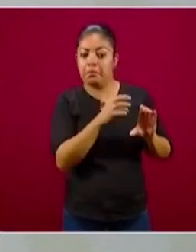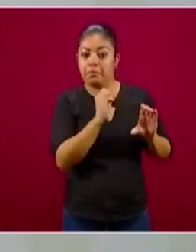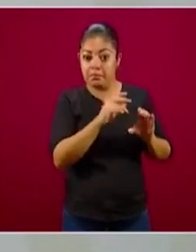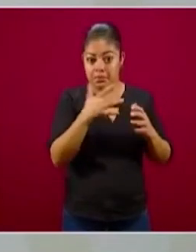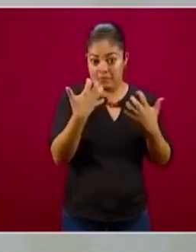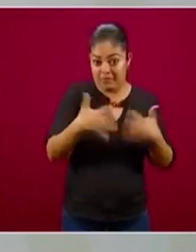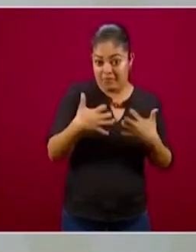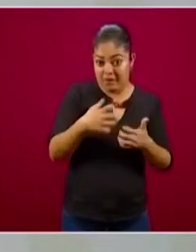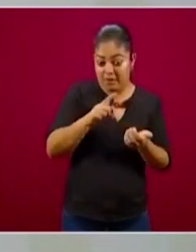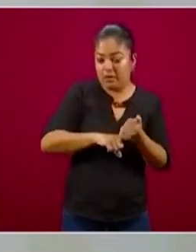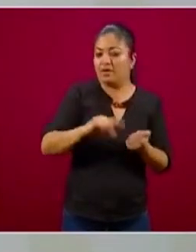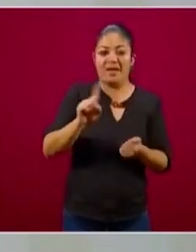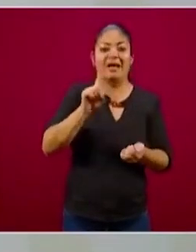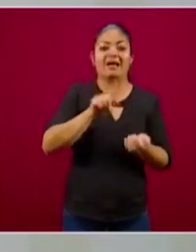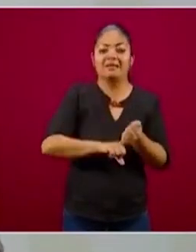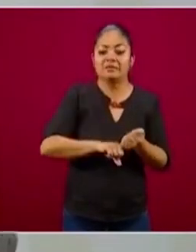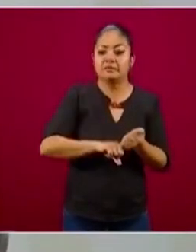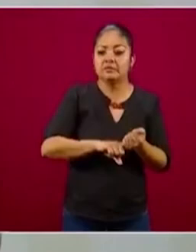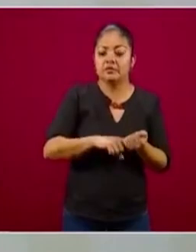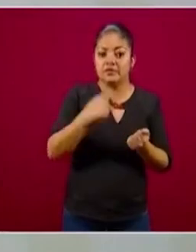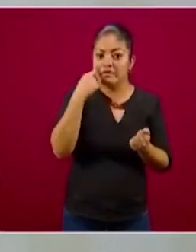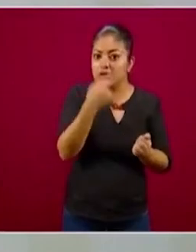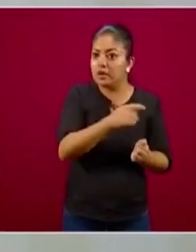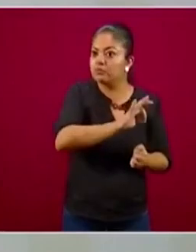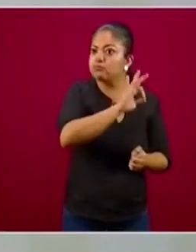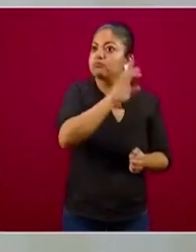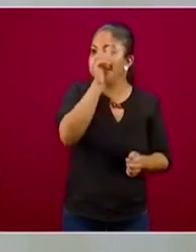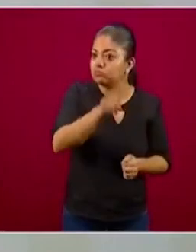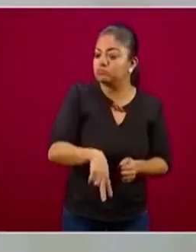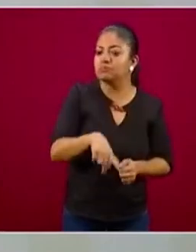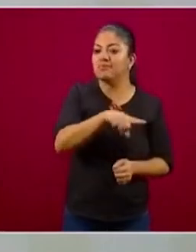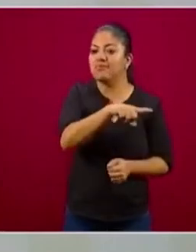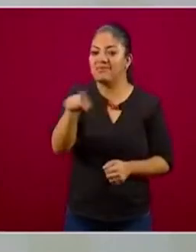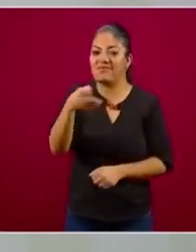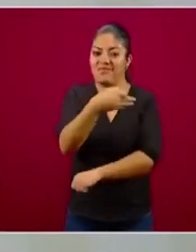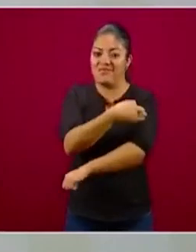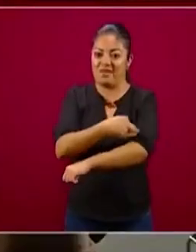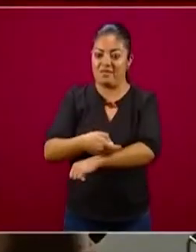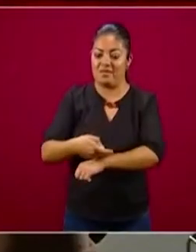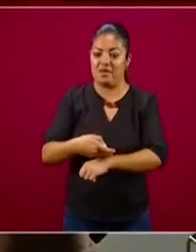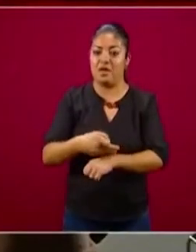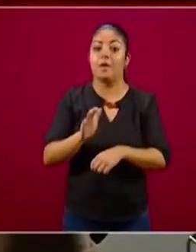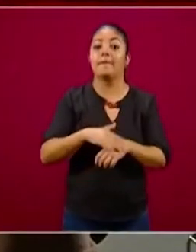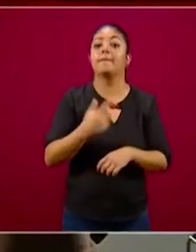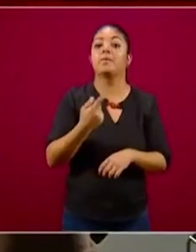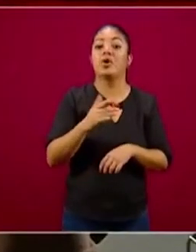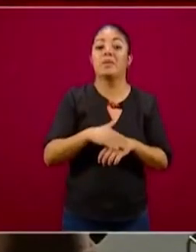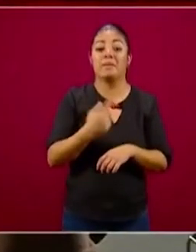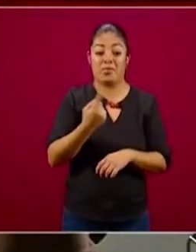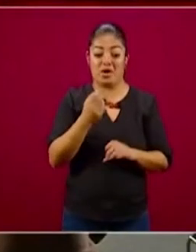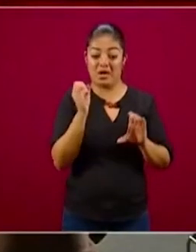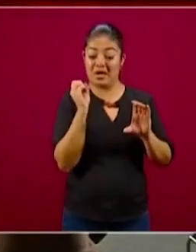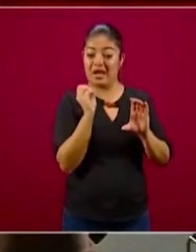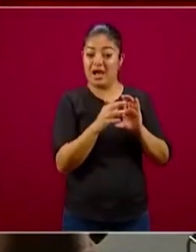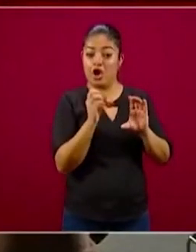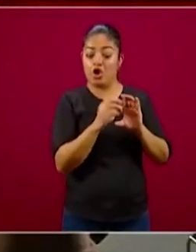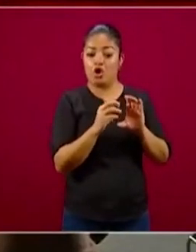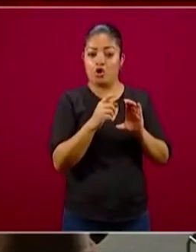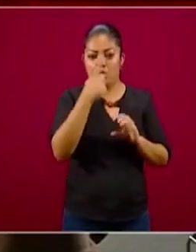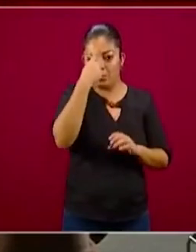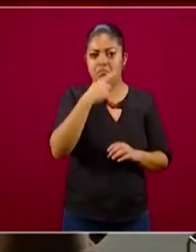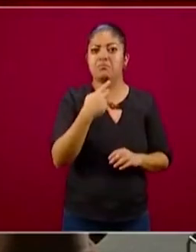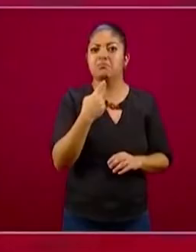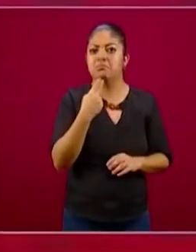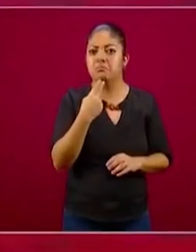sino entre la familia y que el ahorro al final de cuentas se puede convertir en mayor bienestar